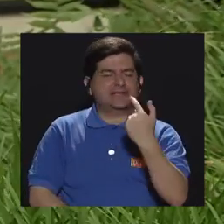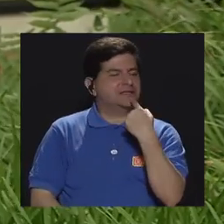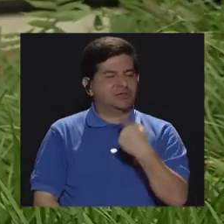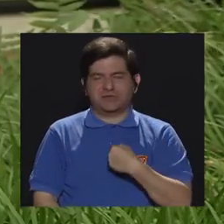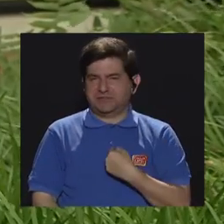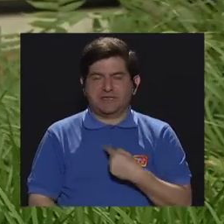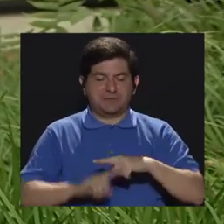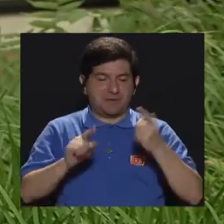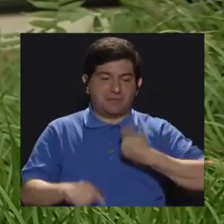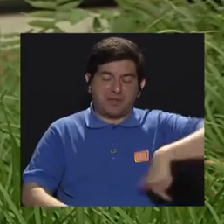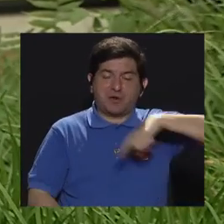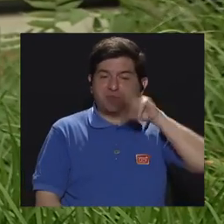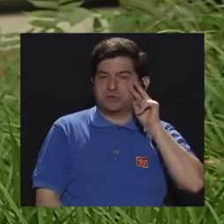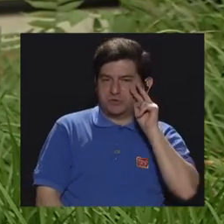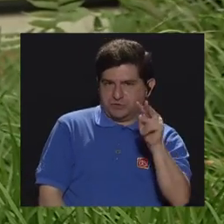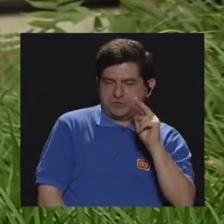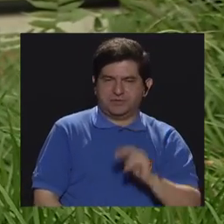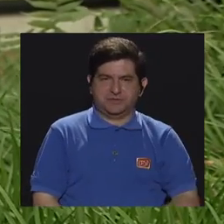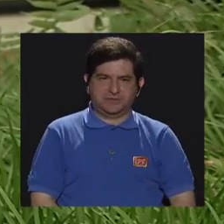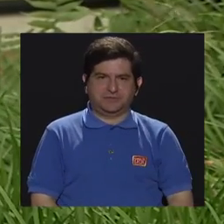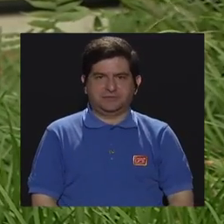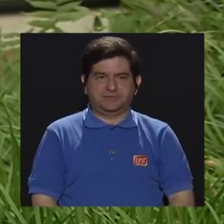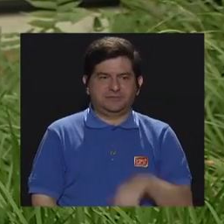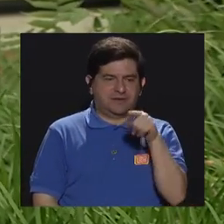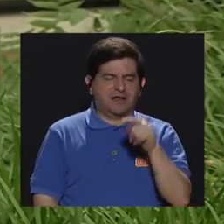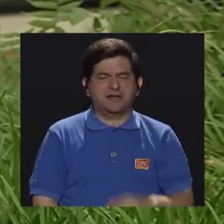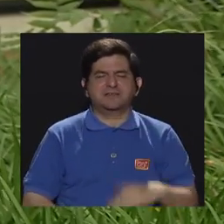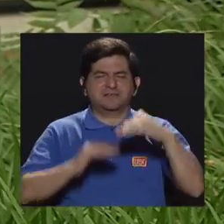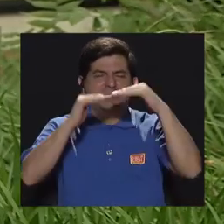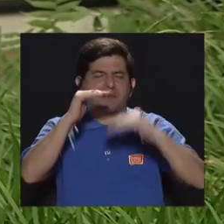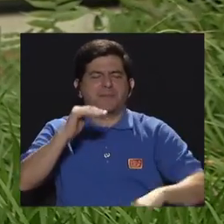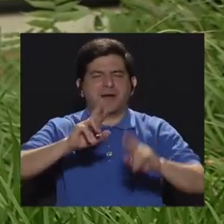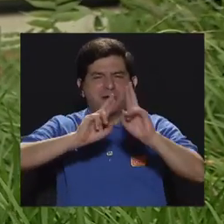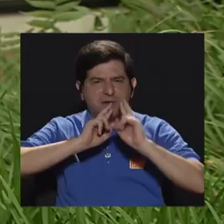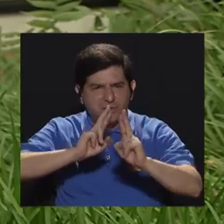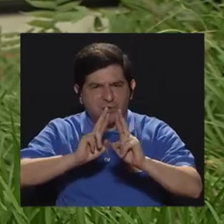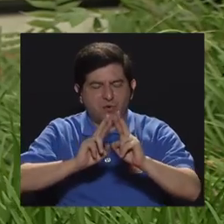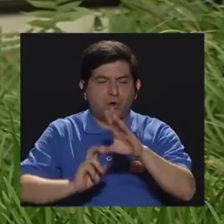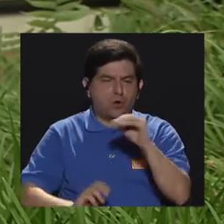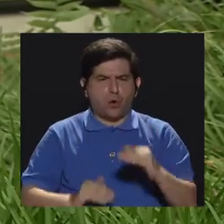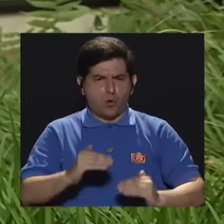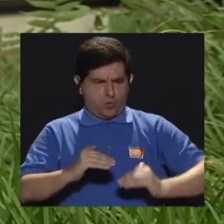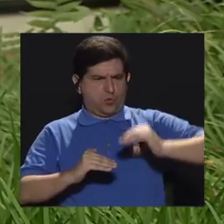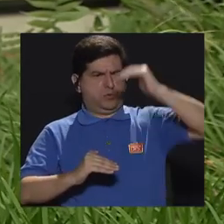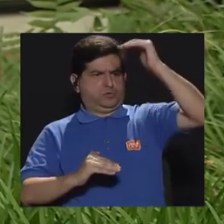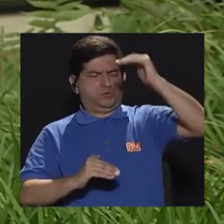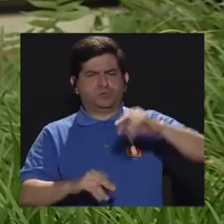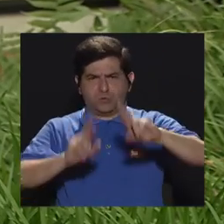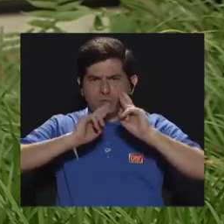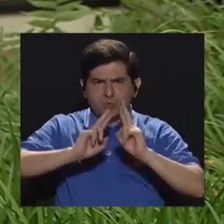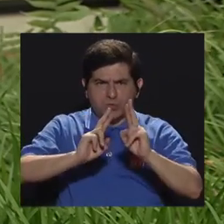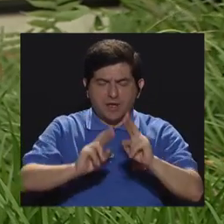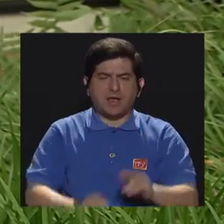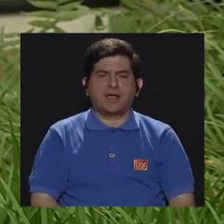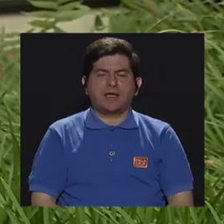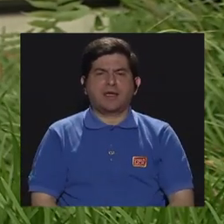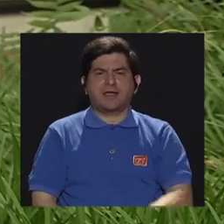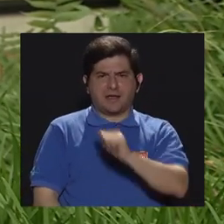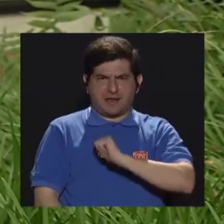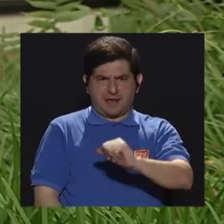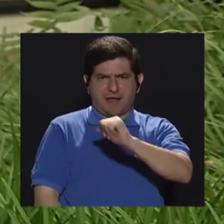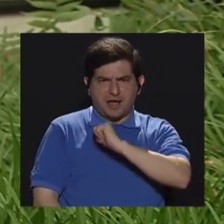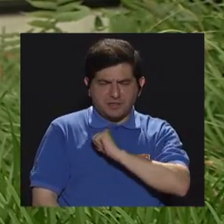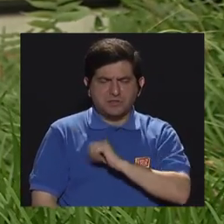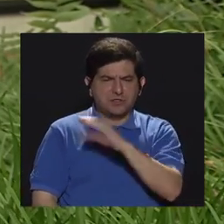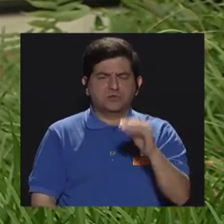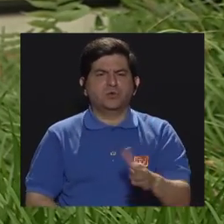va a decir, pero nosotros podemos ver ese bajo rendimiento o ese alto rendimiento en las actitudes y las actitudes